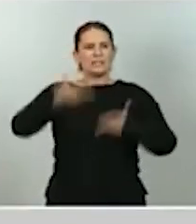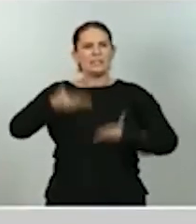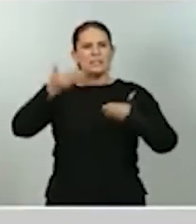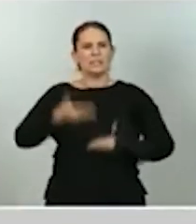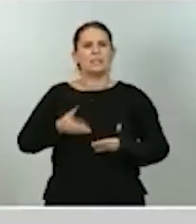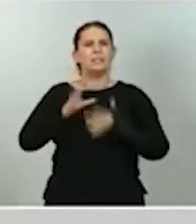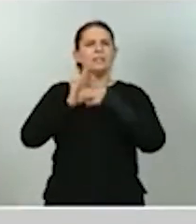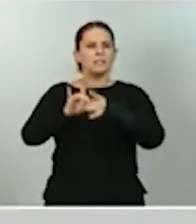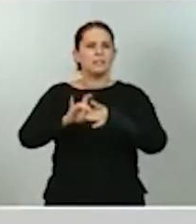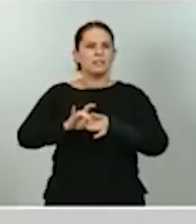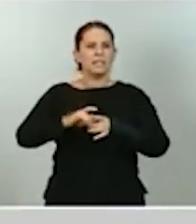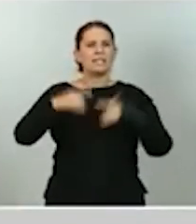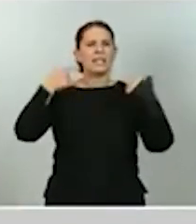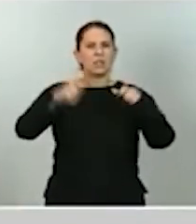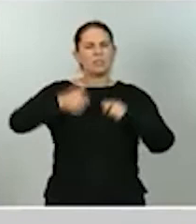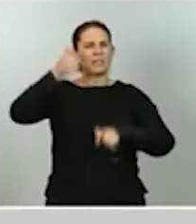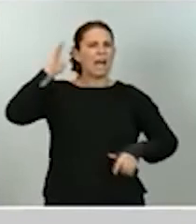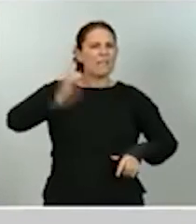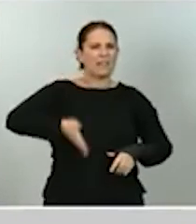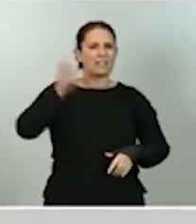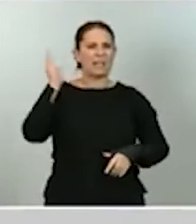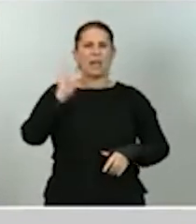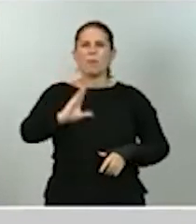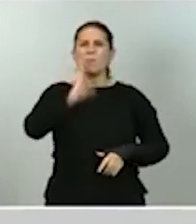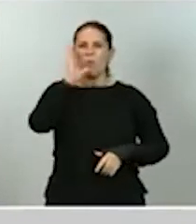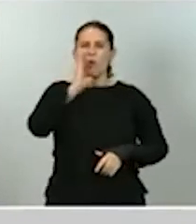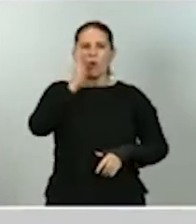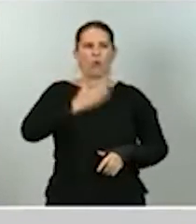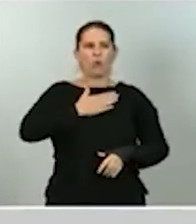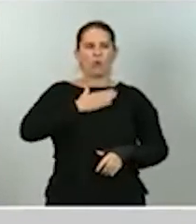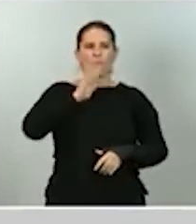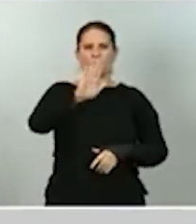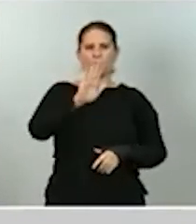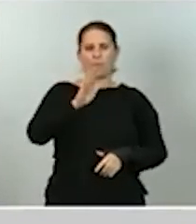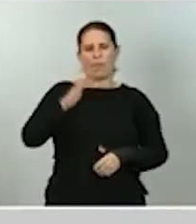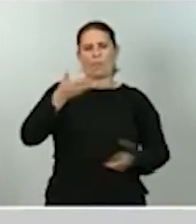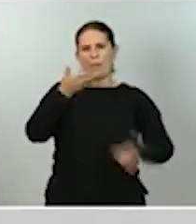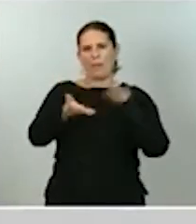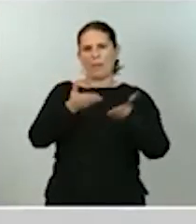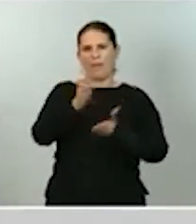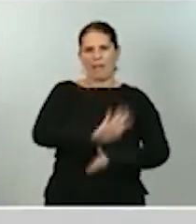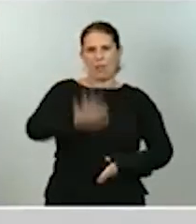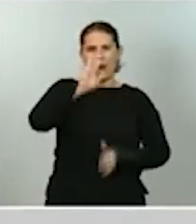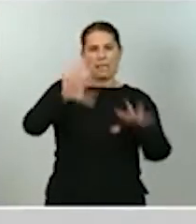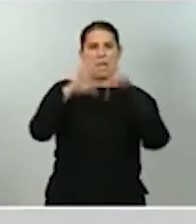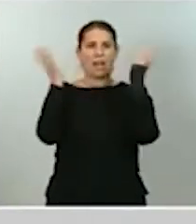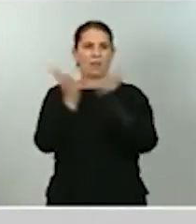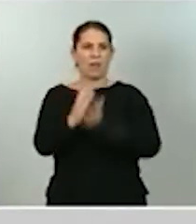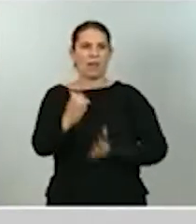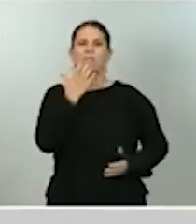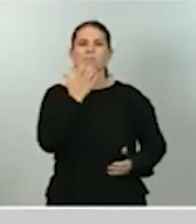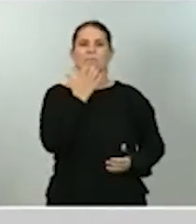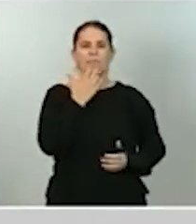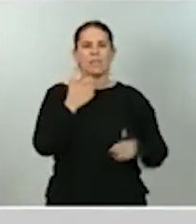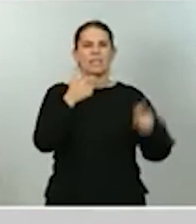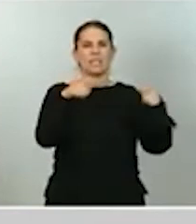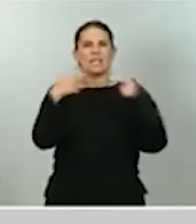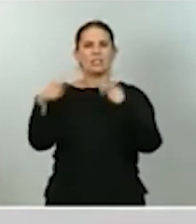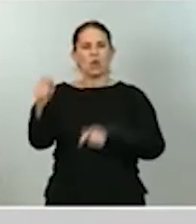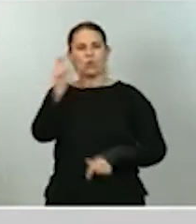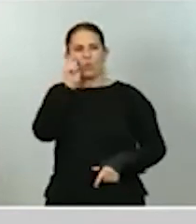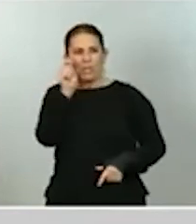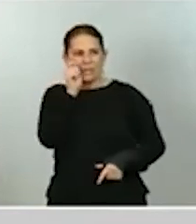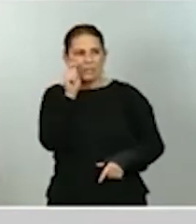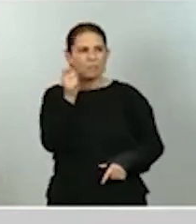más afectados por la caída de la demanda, tanto nacional como internacional. Es el caso de los sectores del turismo, del